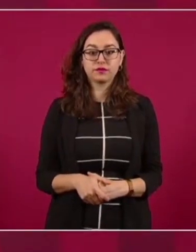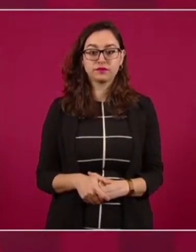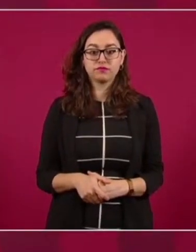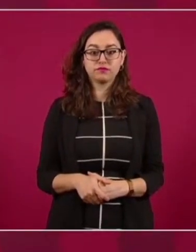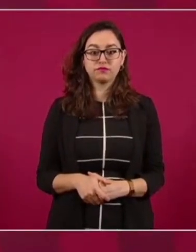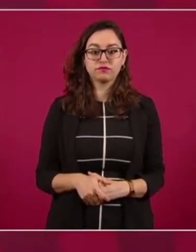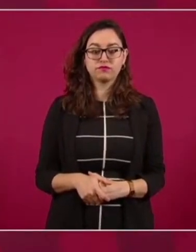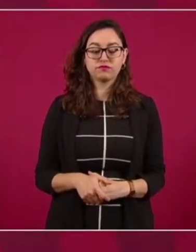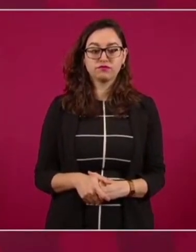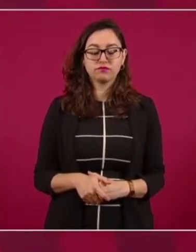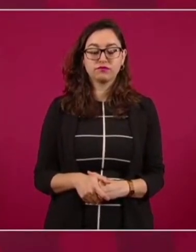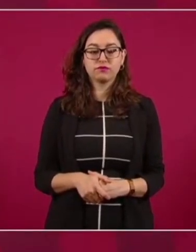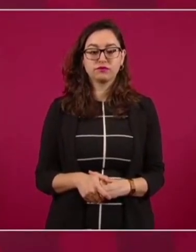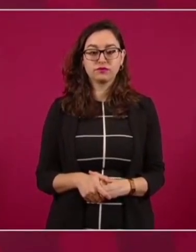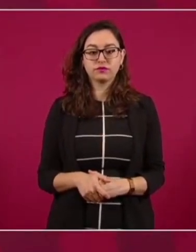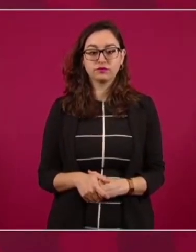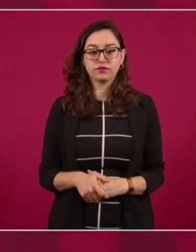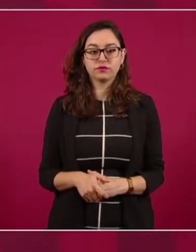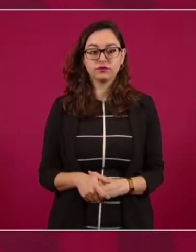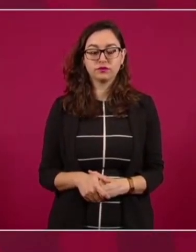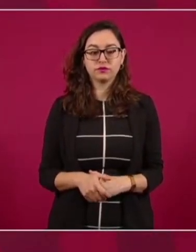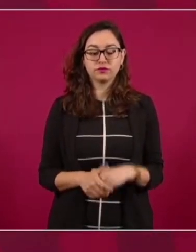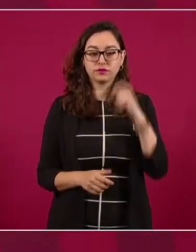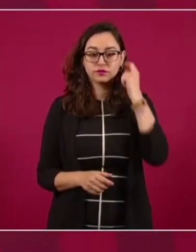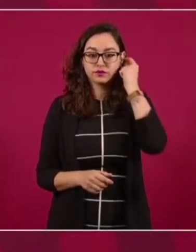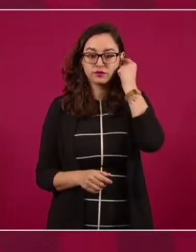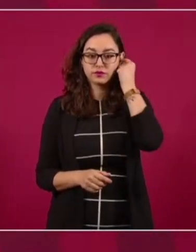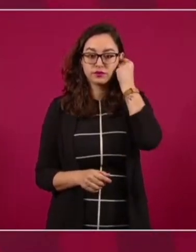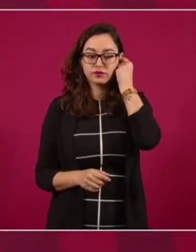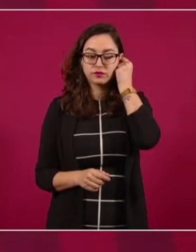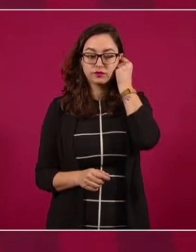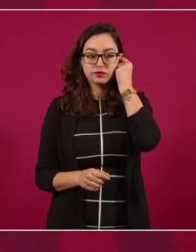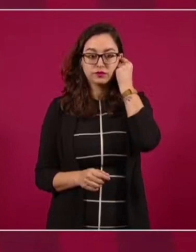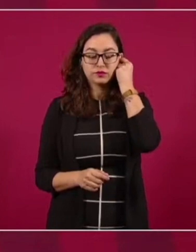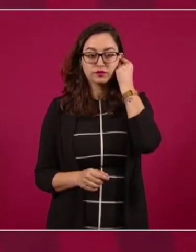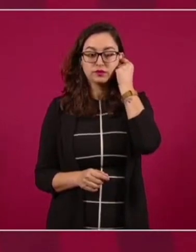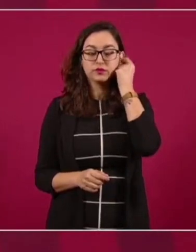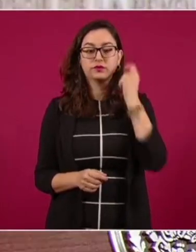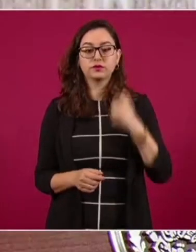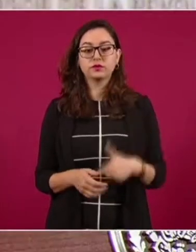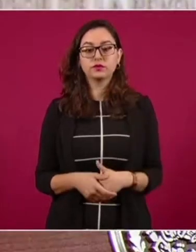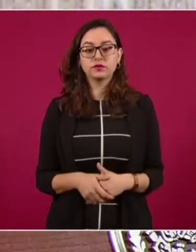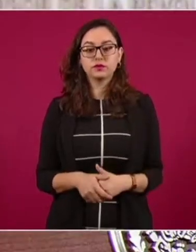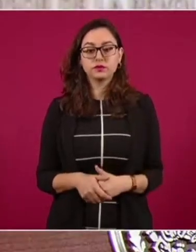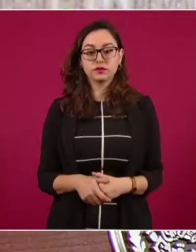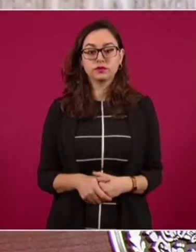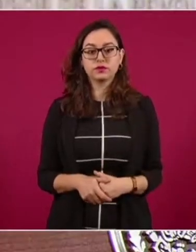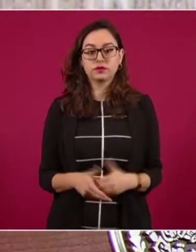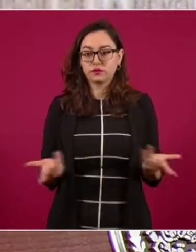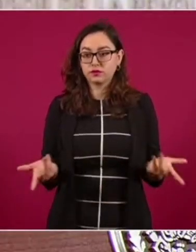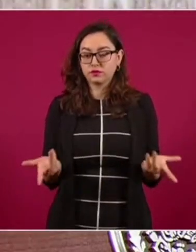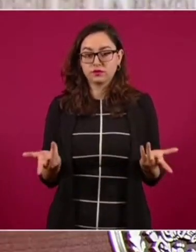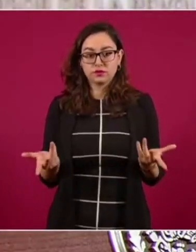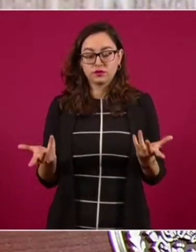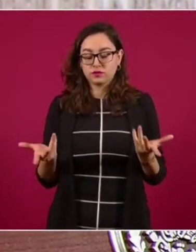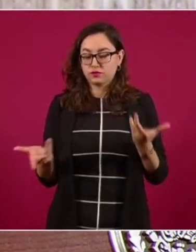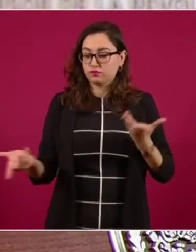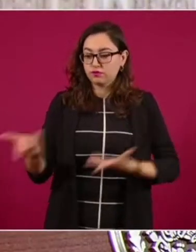con la participación de todos una tregua